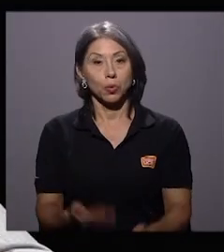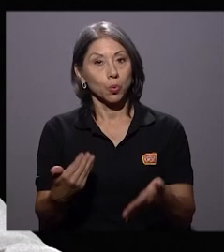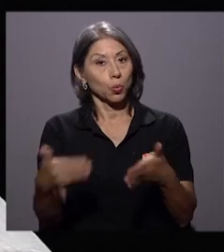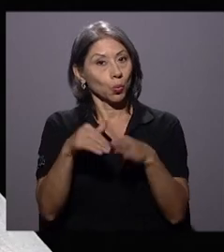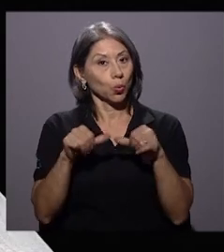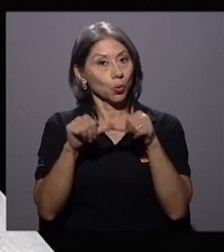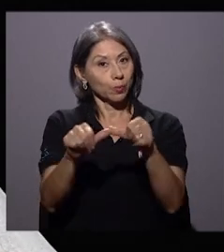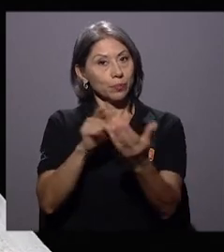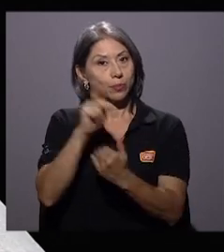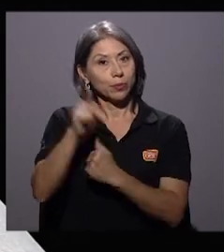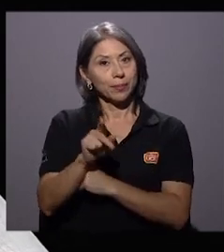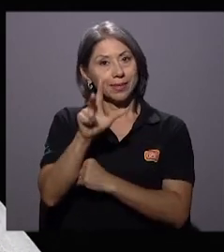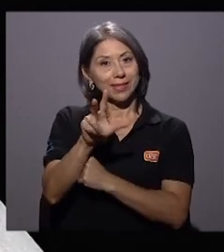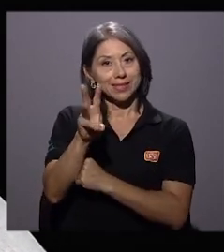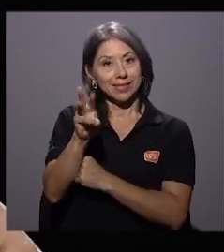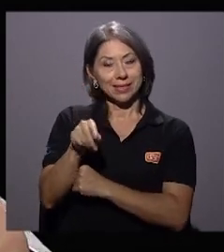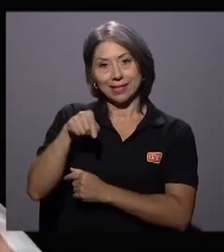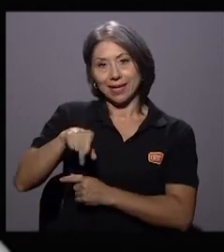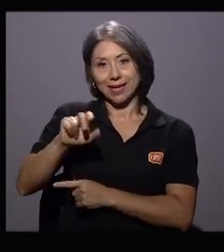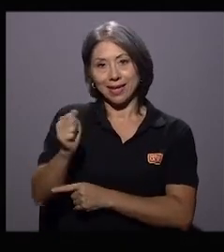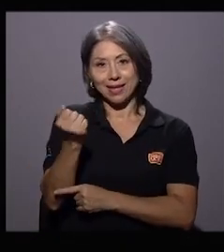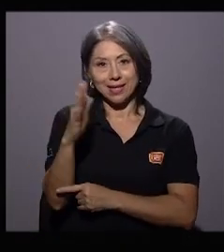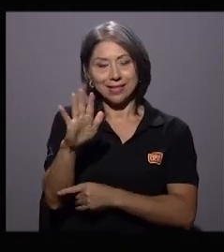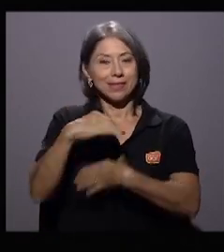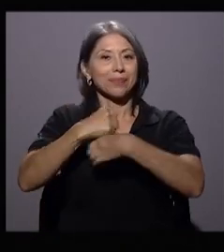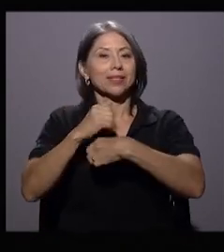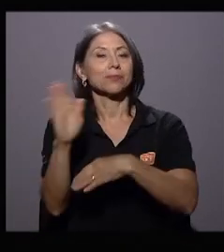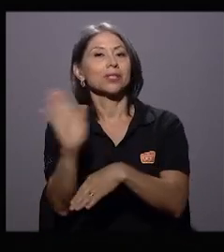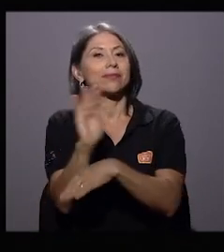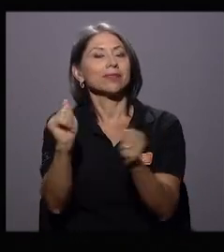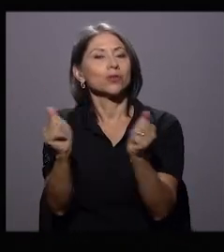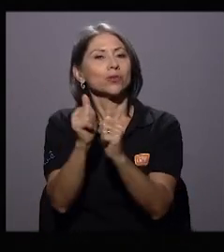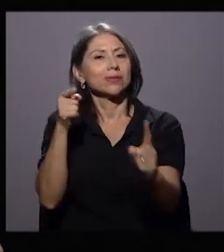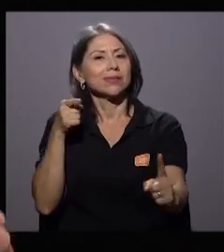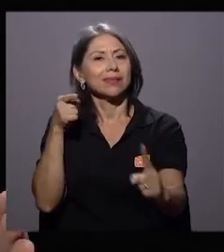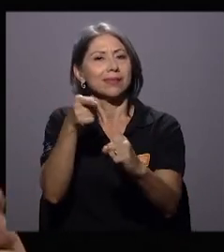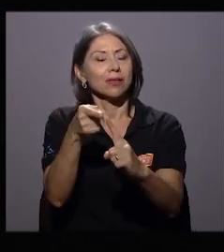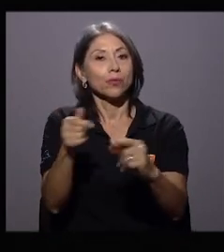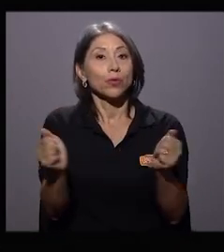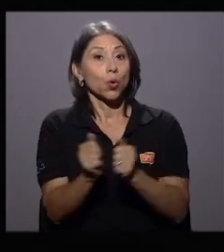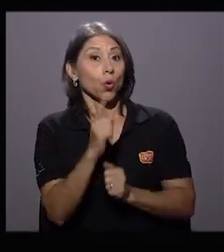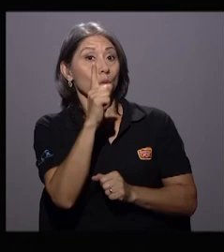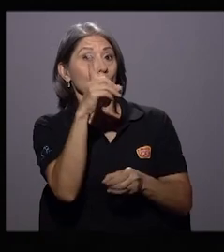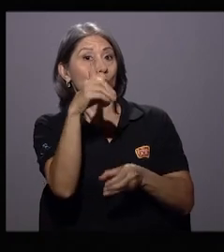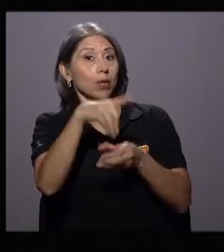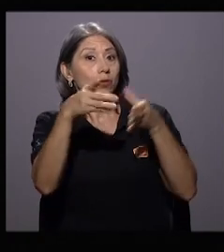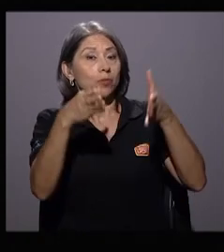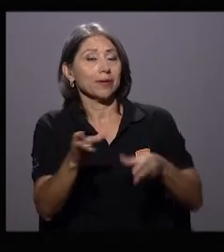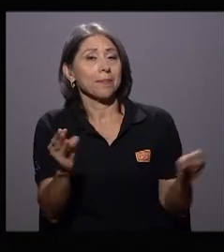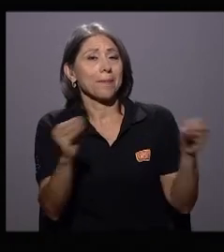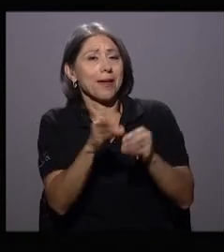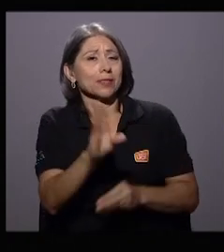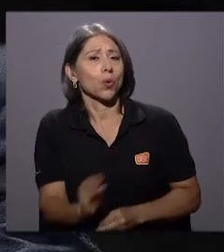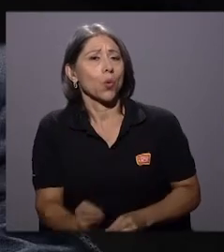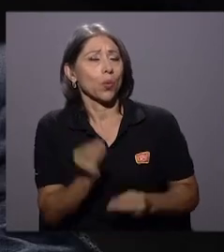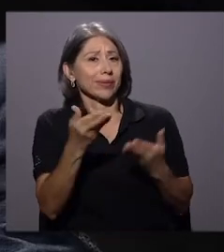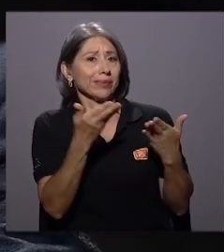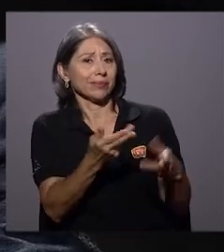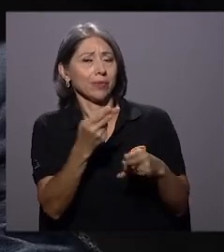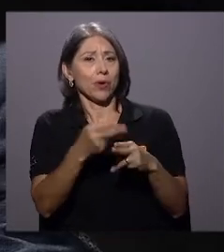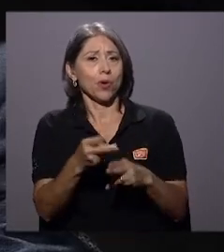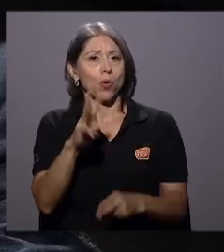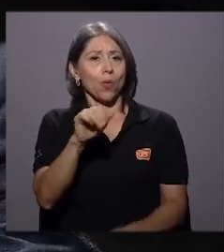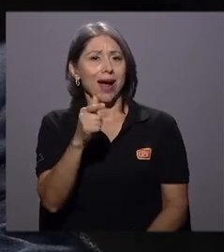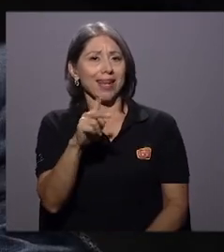Regresamos a 360 acá en Canal 15, donde hacemos televisión con sentido con uno de los diputados más jóvenes de Asamblea Legislativa, Don Guarni Jiménez.